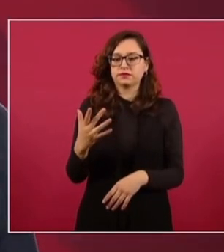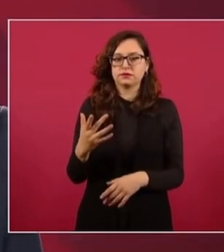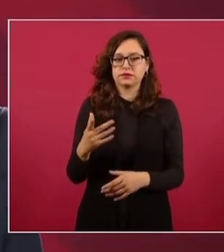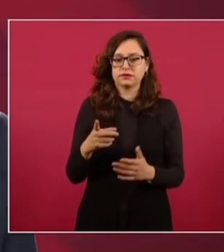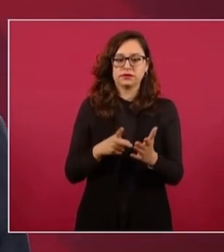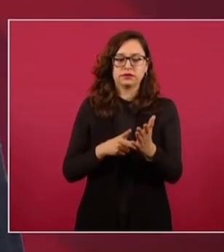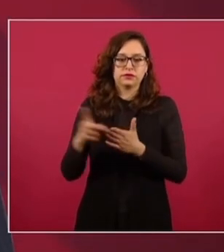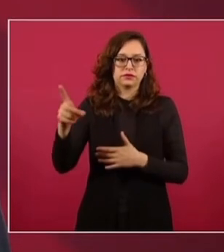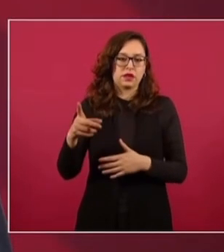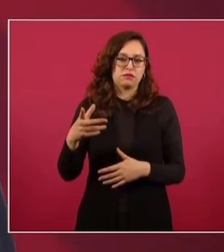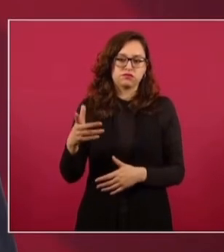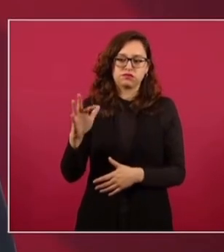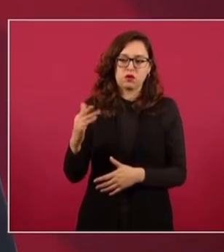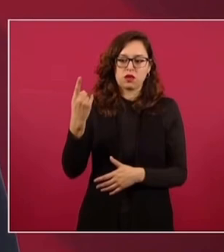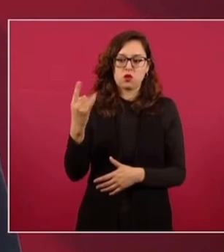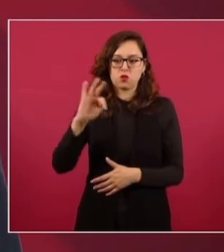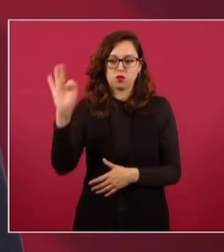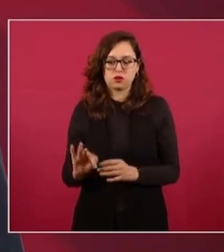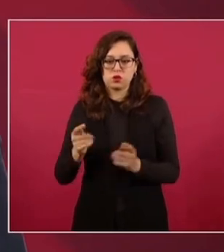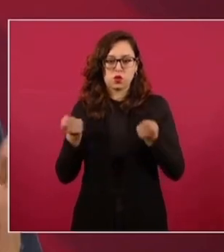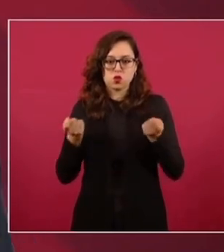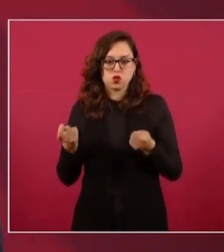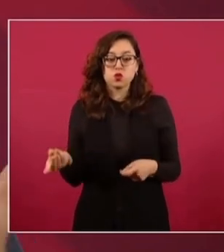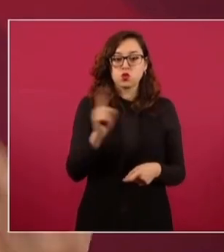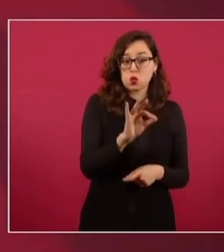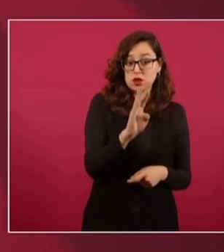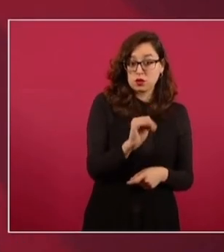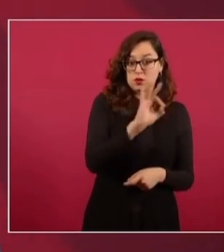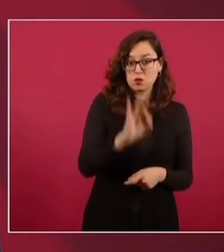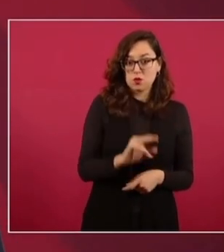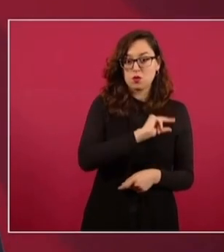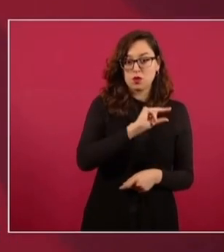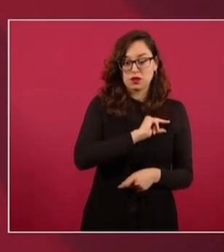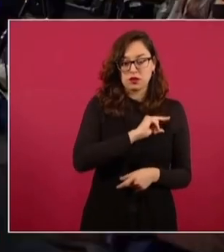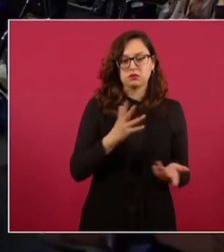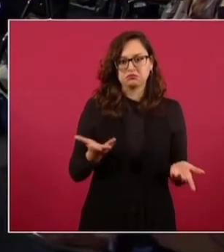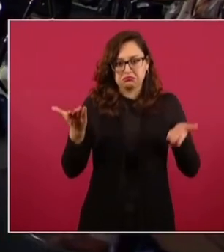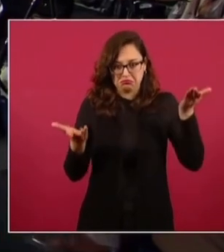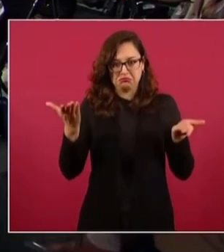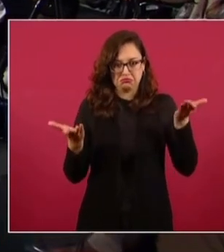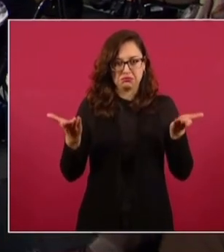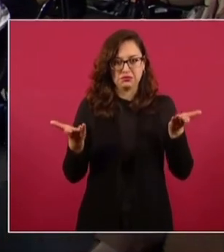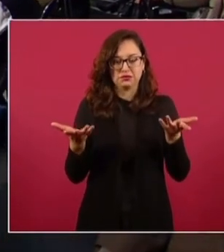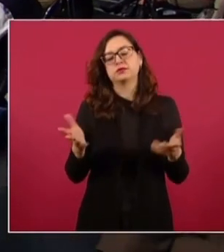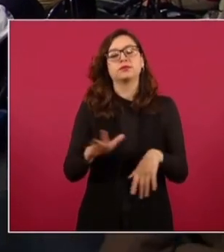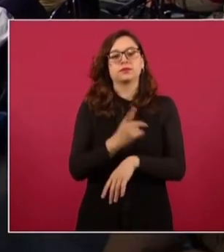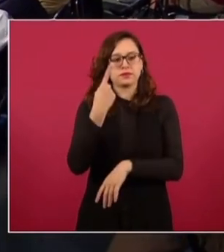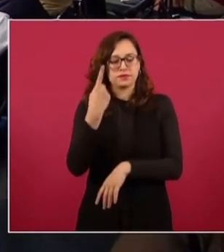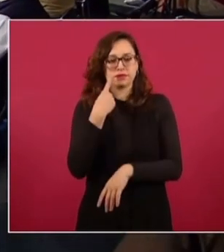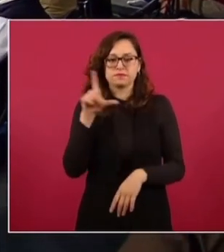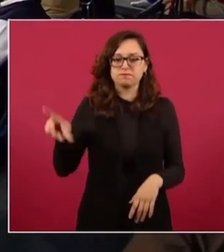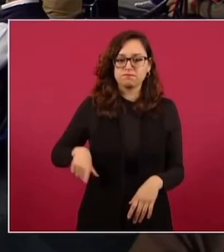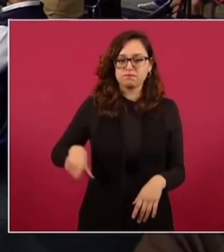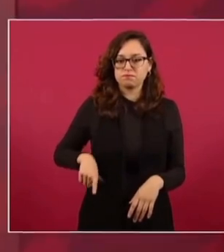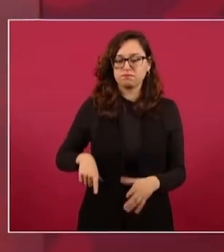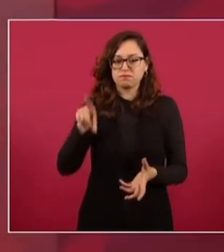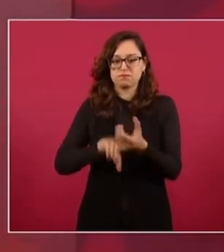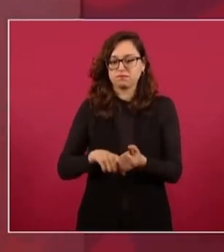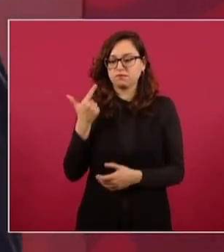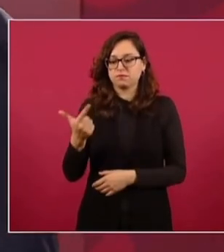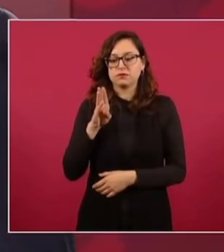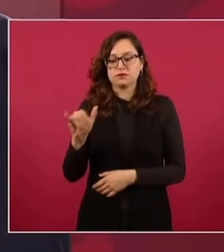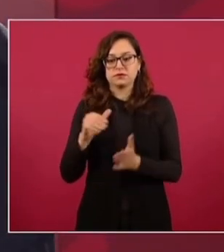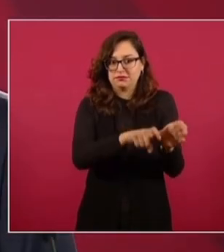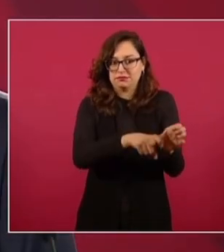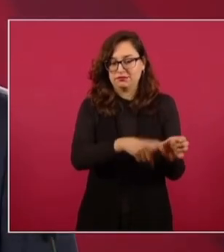y que el 49 quedara en manos de particulares. ¿Por qué? Por lo mismo. Porque imagínense, el gobierno maneja 7 billones de